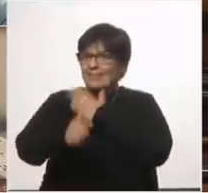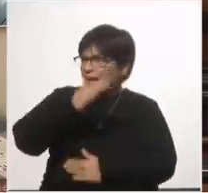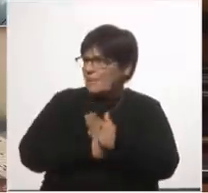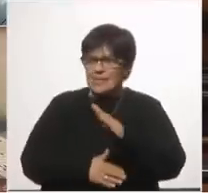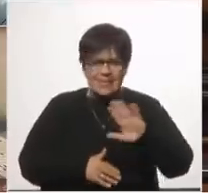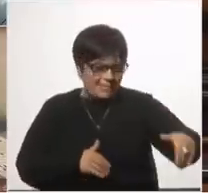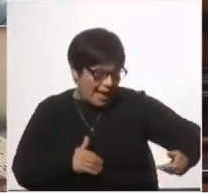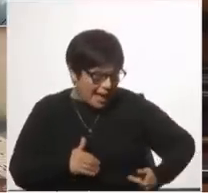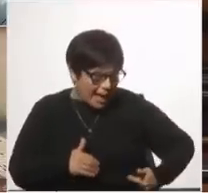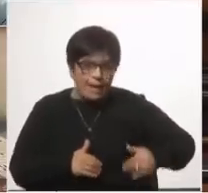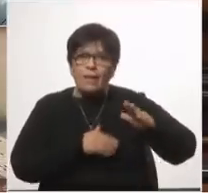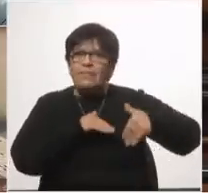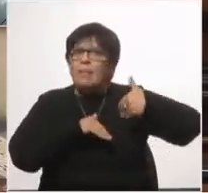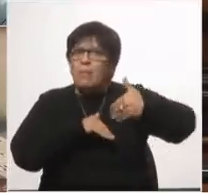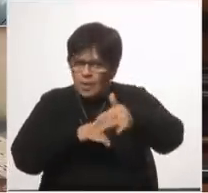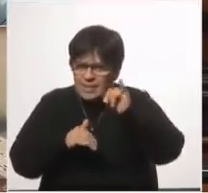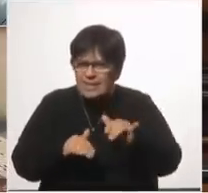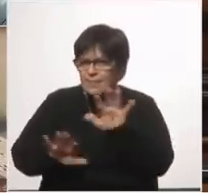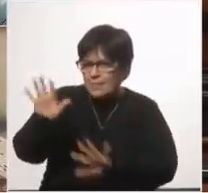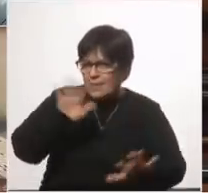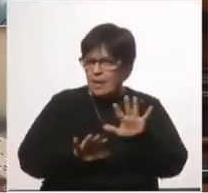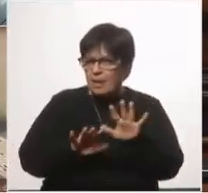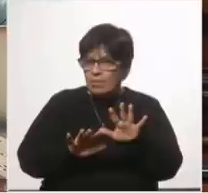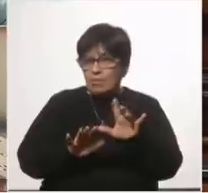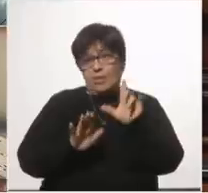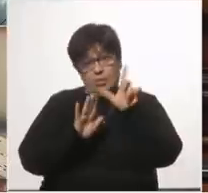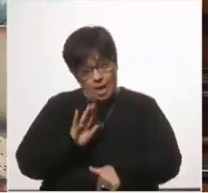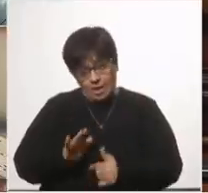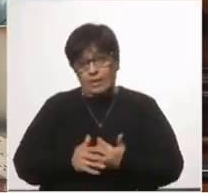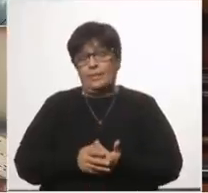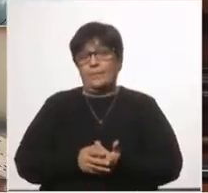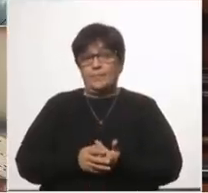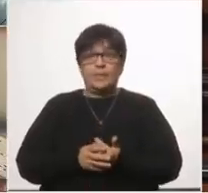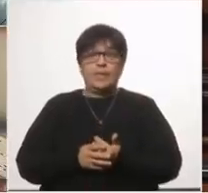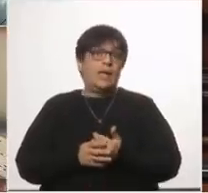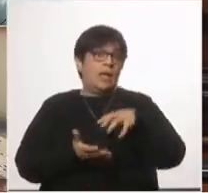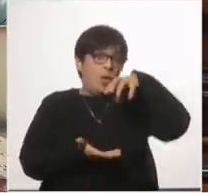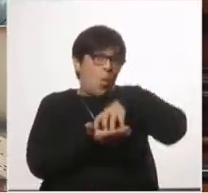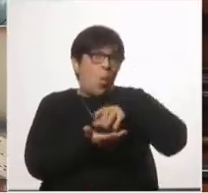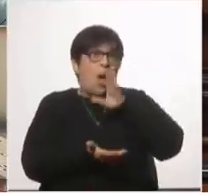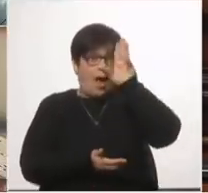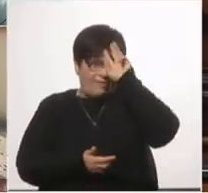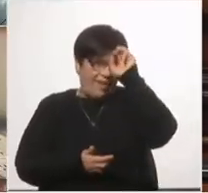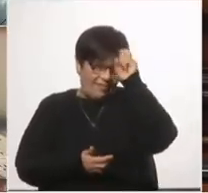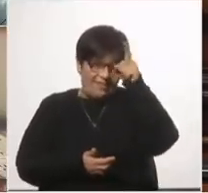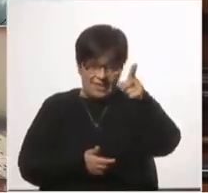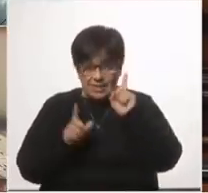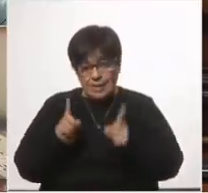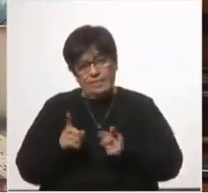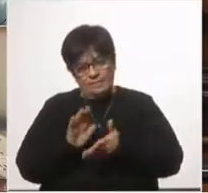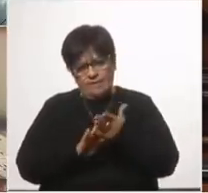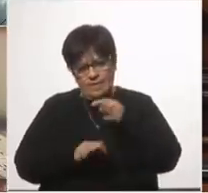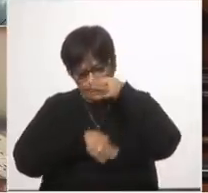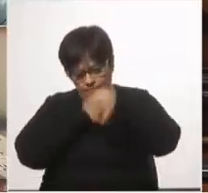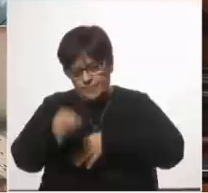trasplantados eso se corrigió después pero el costo de su corrección fue muy alto el hogar de Fraiventos es un ejemplo y sobre eso también vamos a